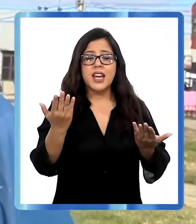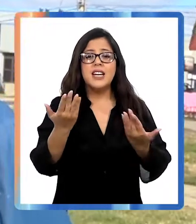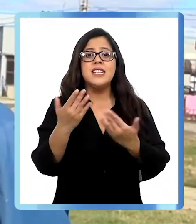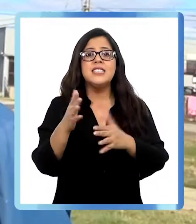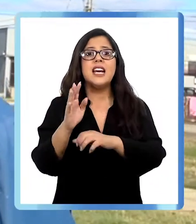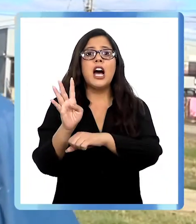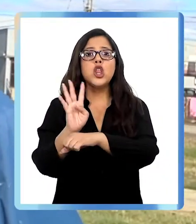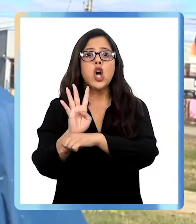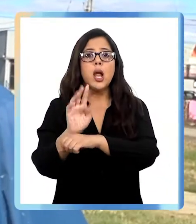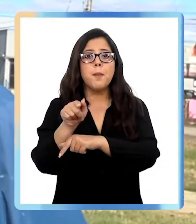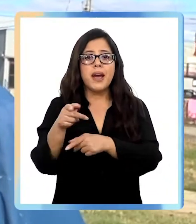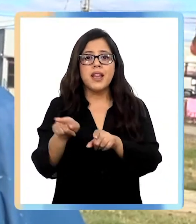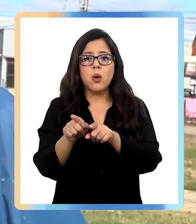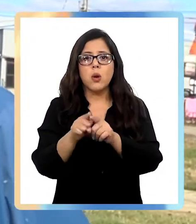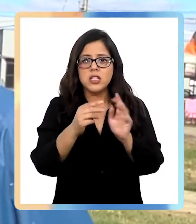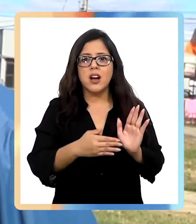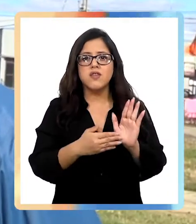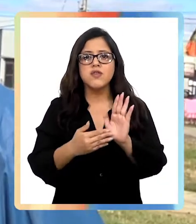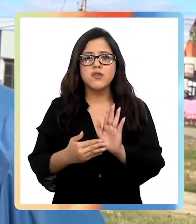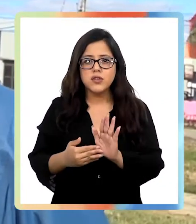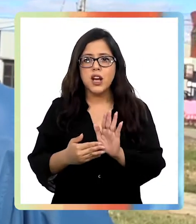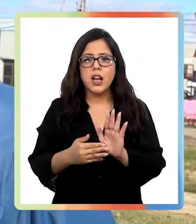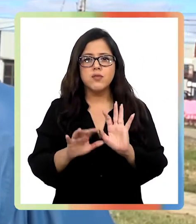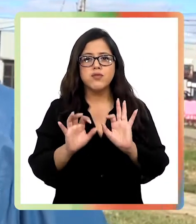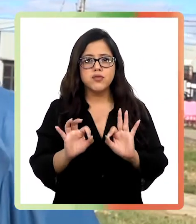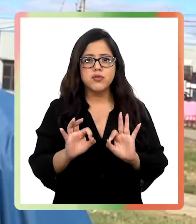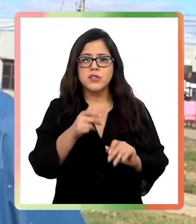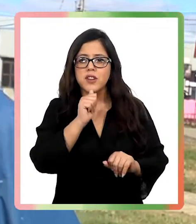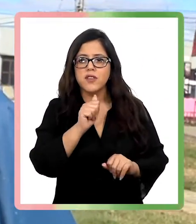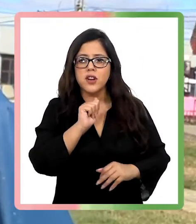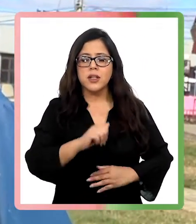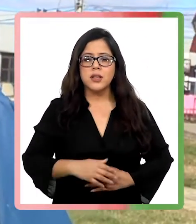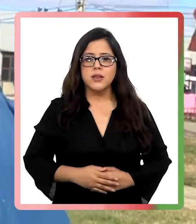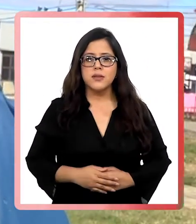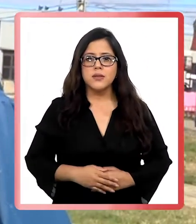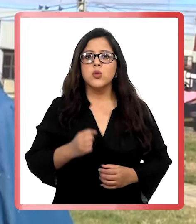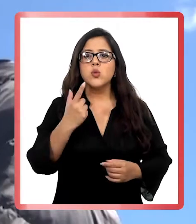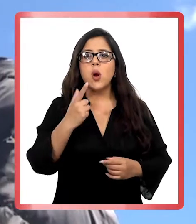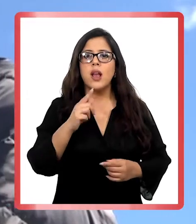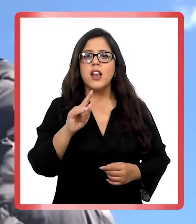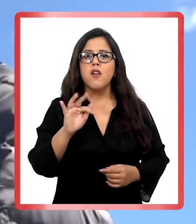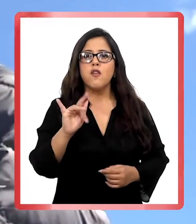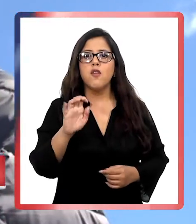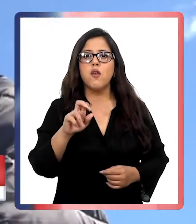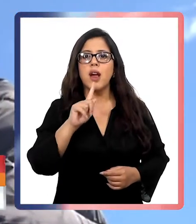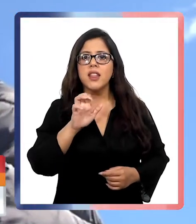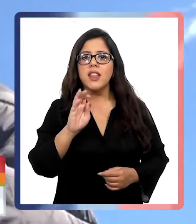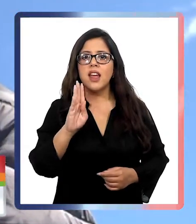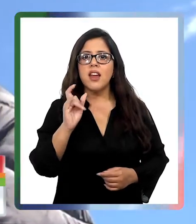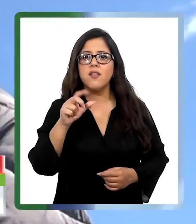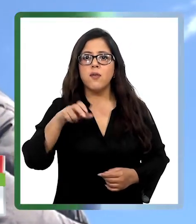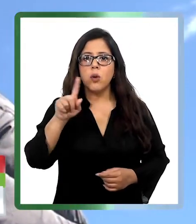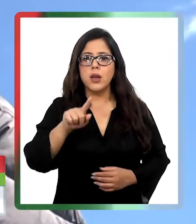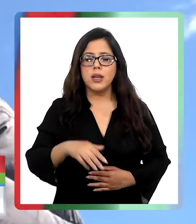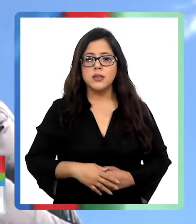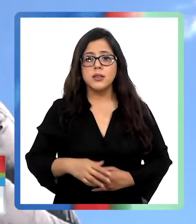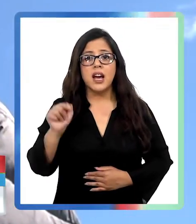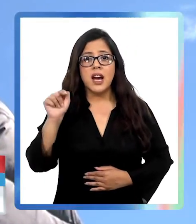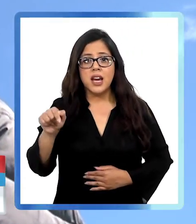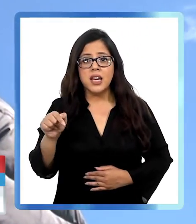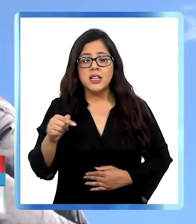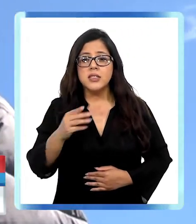nos venimos para acá a mostrarles las maravillas que todavía nos falta ir a conocer Fuerte Bulnes y todas esas cosas. Es la segunda vez que vengo a Punta Arenas